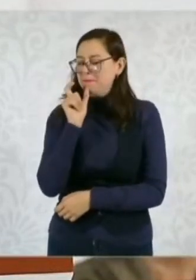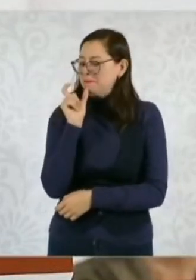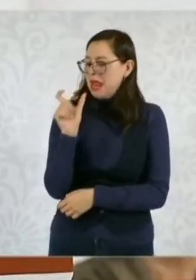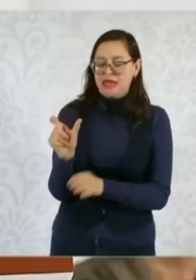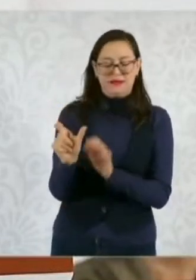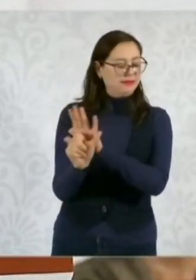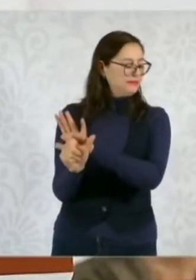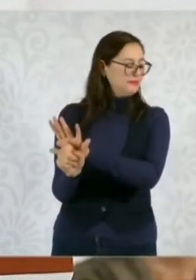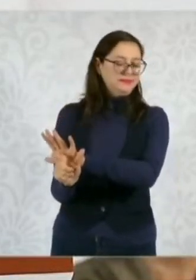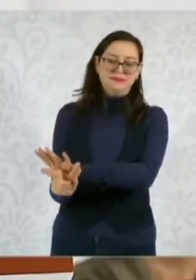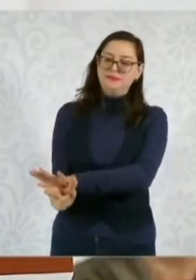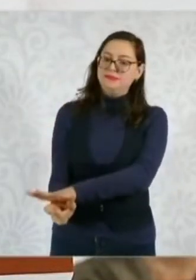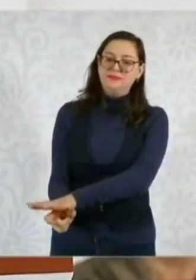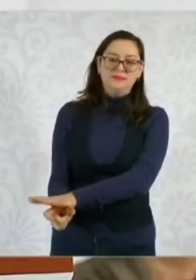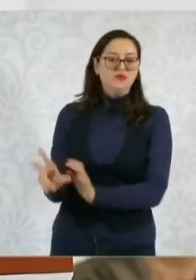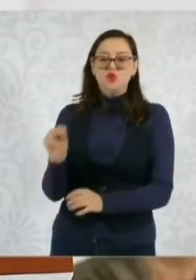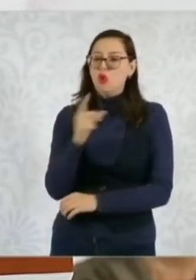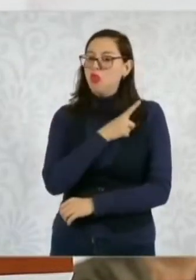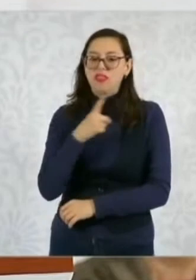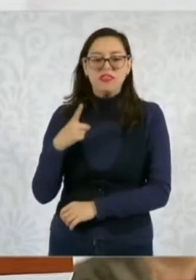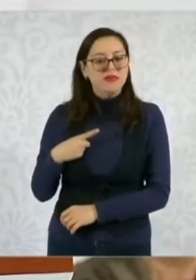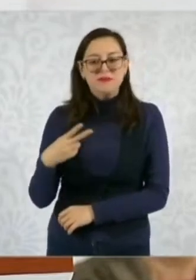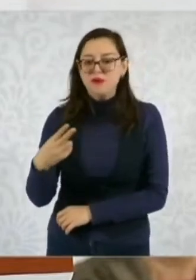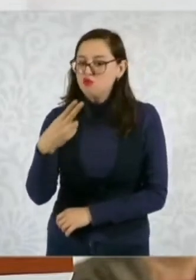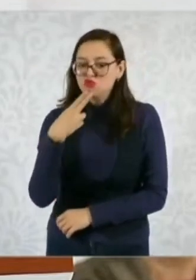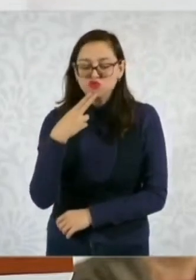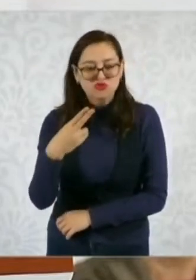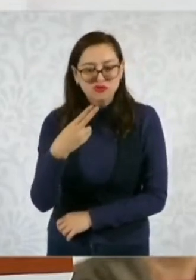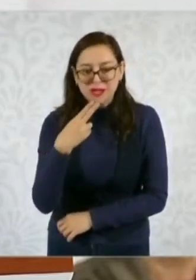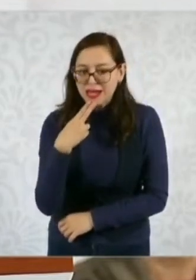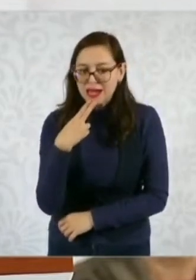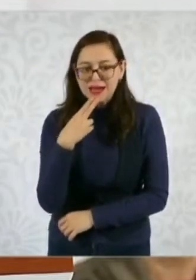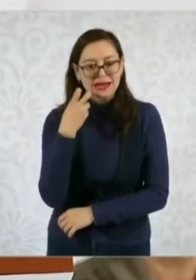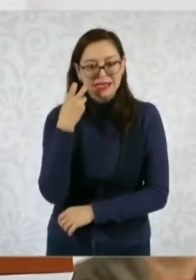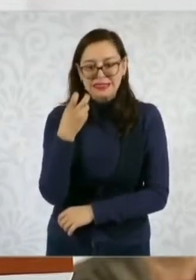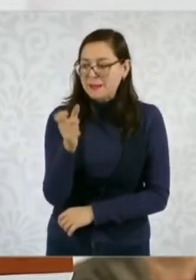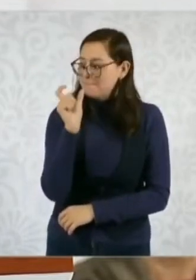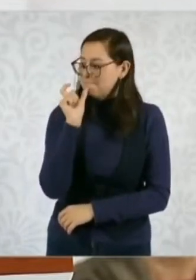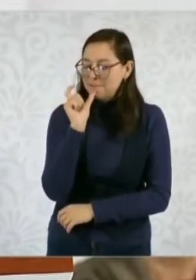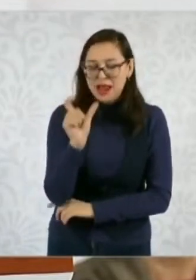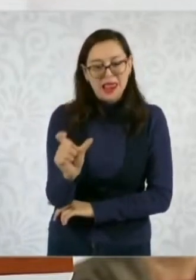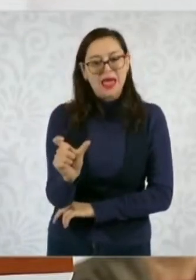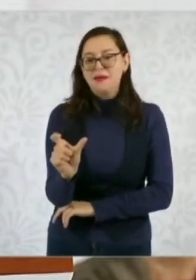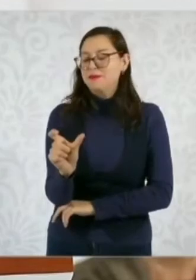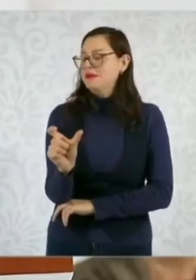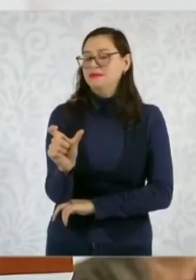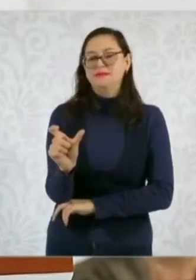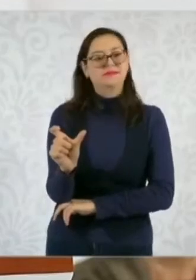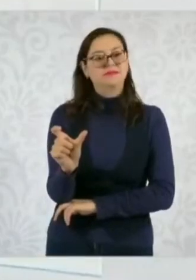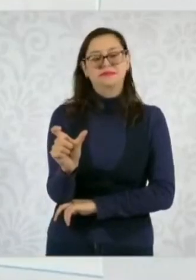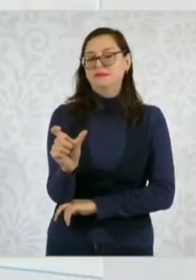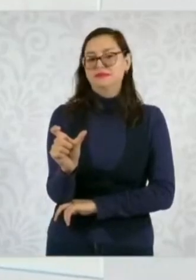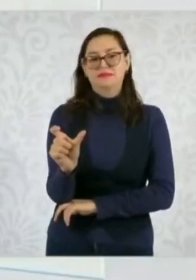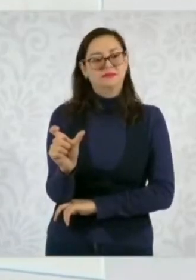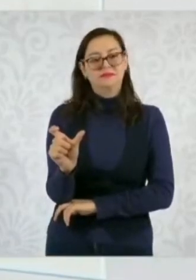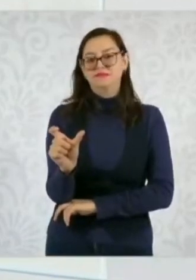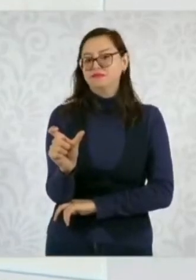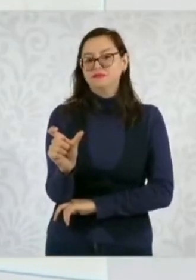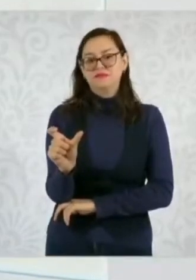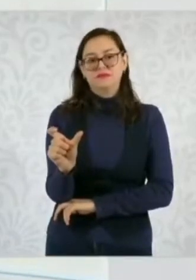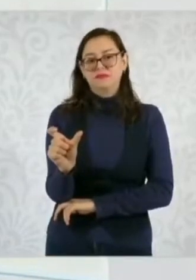no hay eso que es de